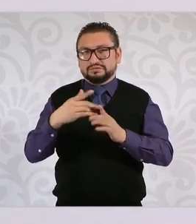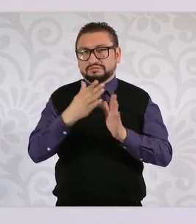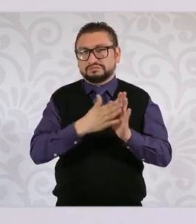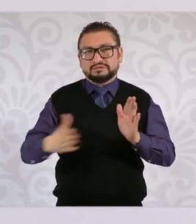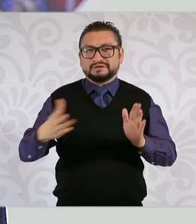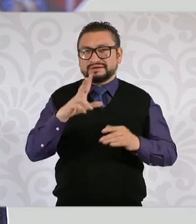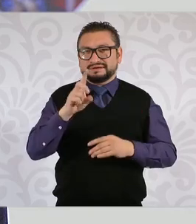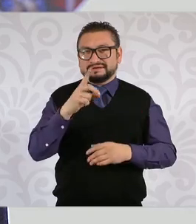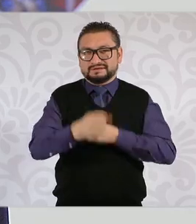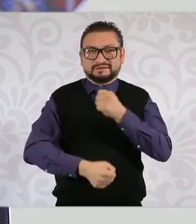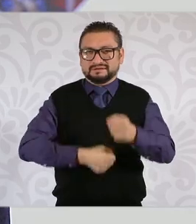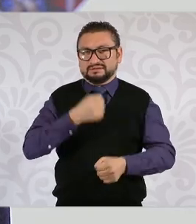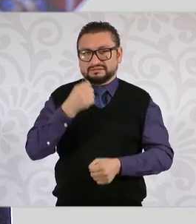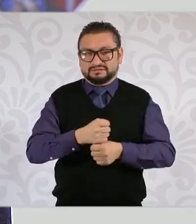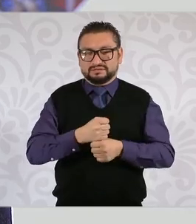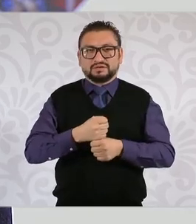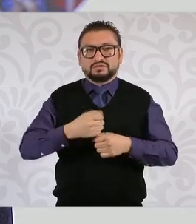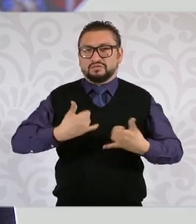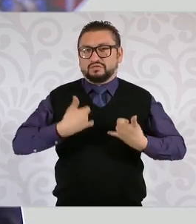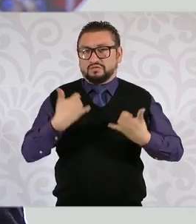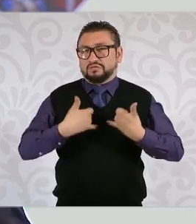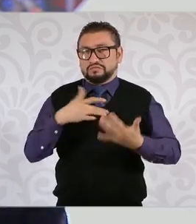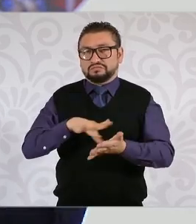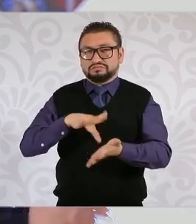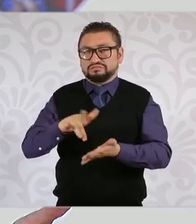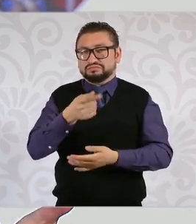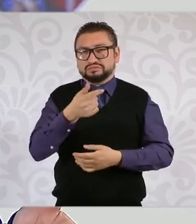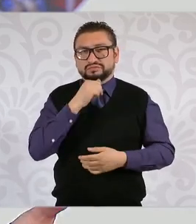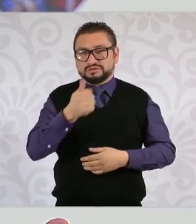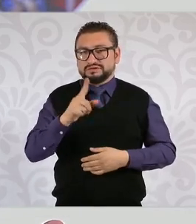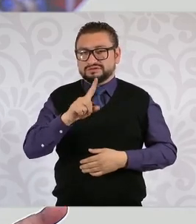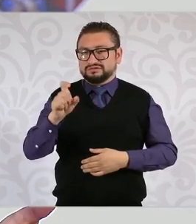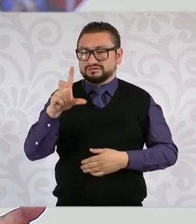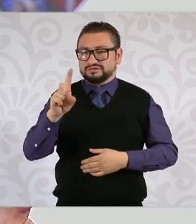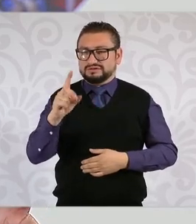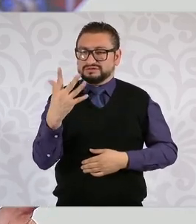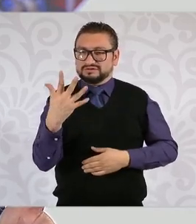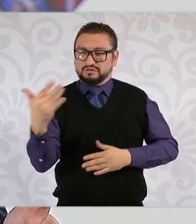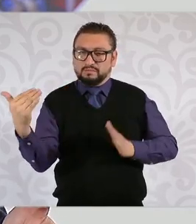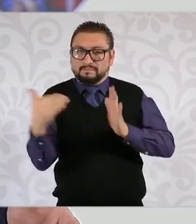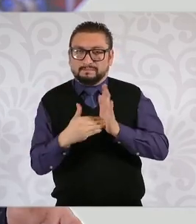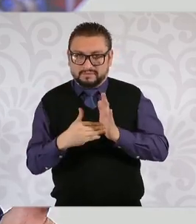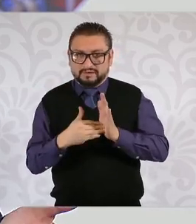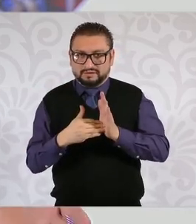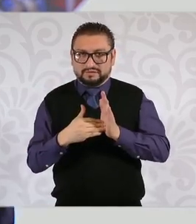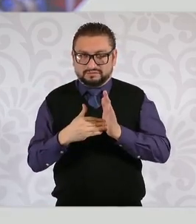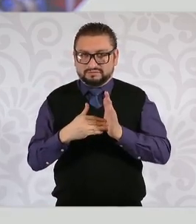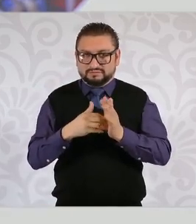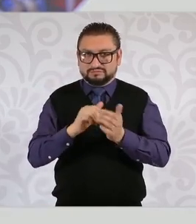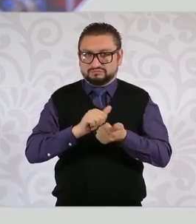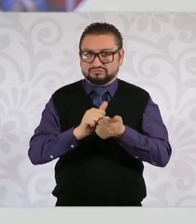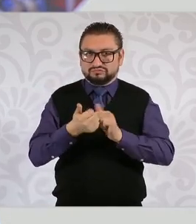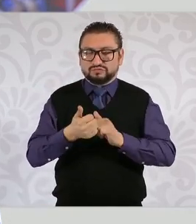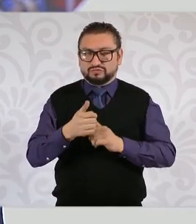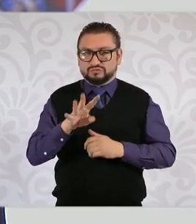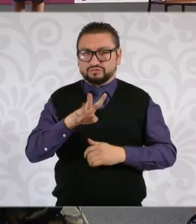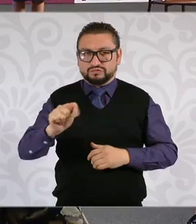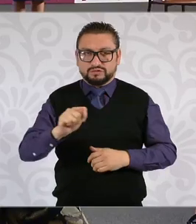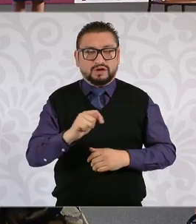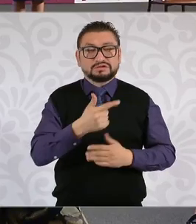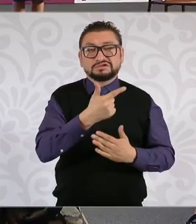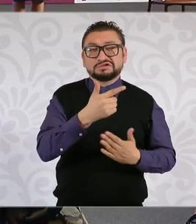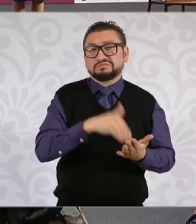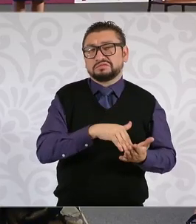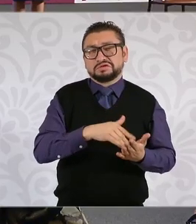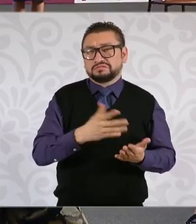30 años que implementaron políticas de juventud, es decir, 135 mil en los gobiernos de la transformación a siete mil